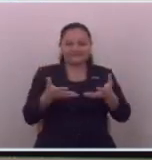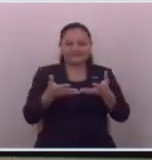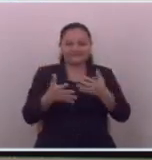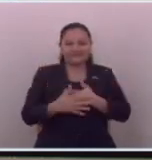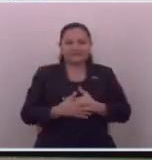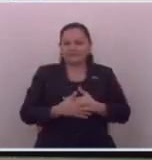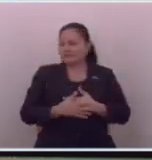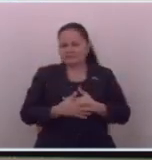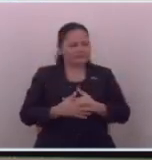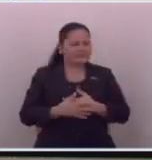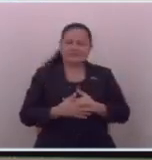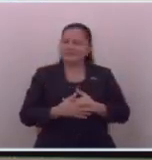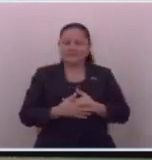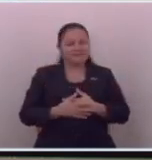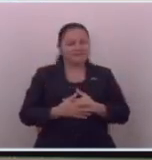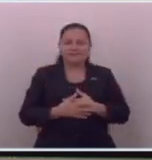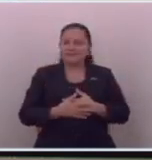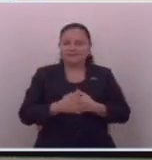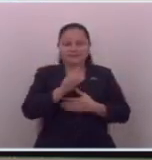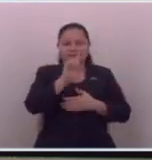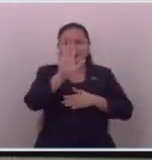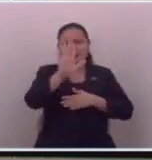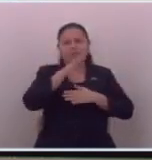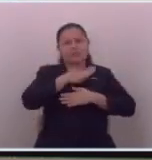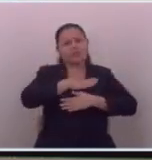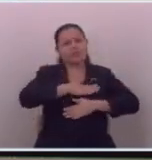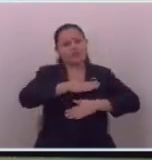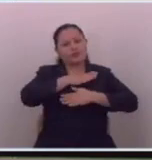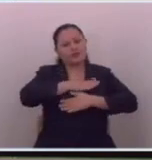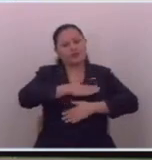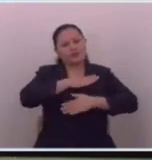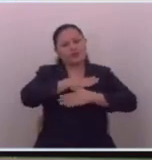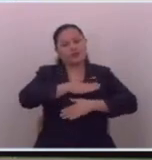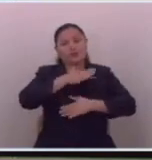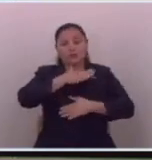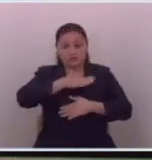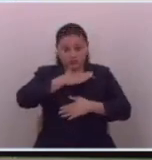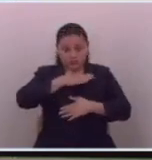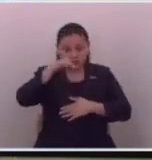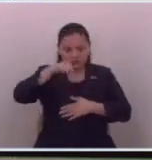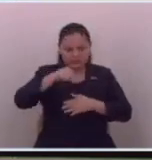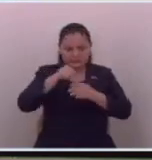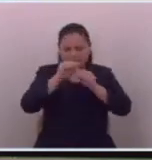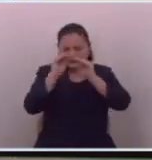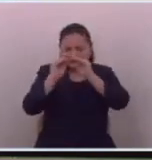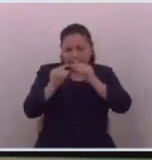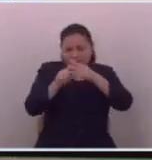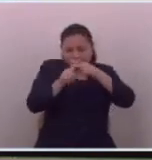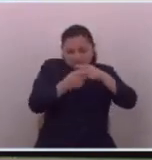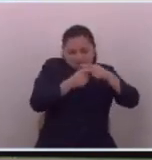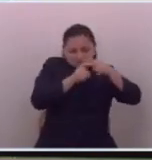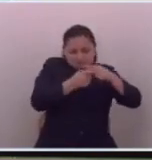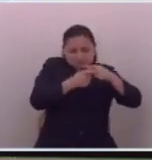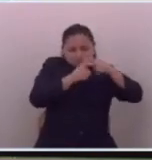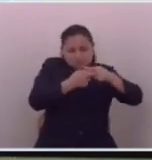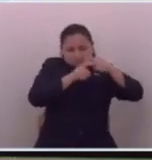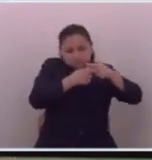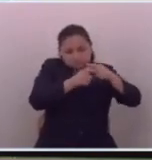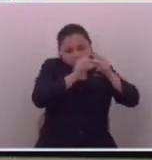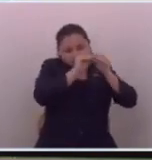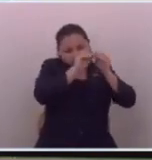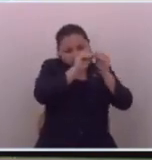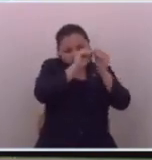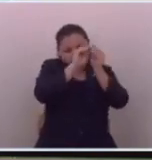no hombre tranquilos nosotros estamos arreglando todo lo que ustedes arruinaron en este país